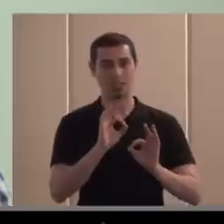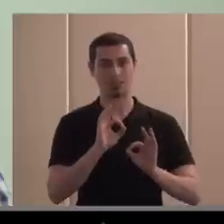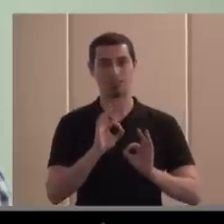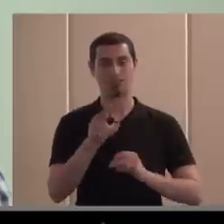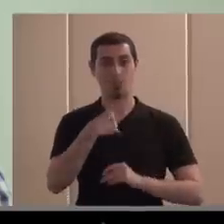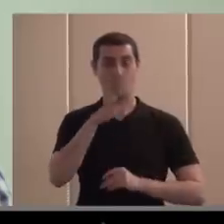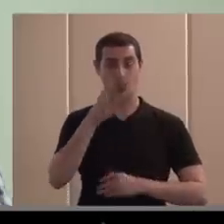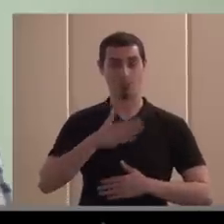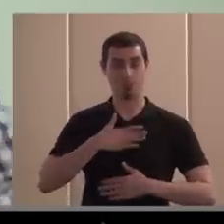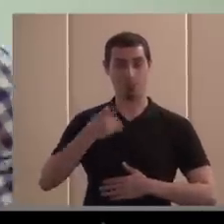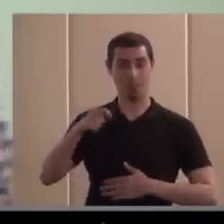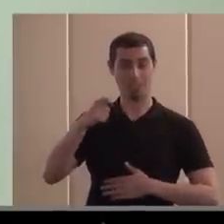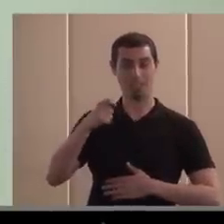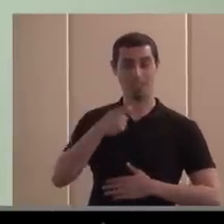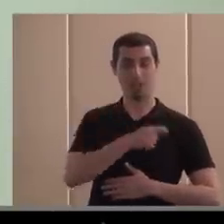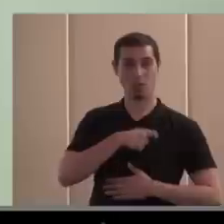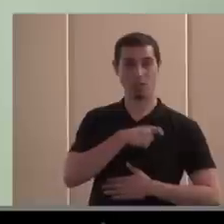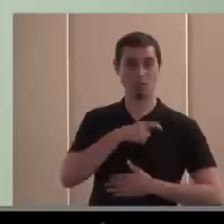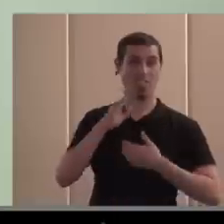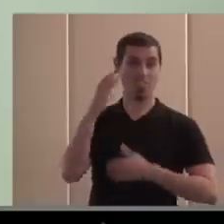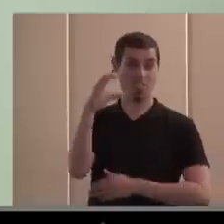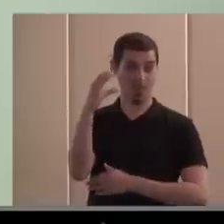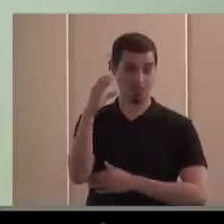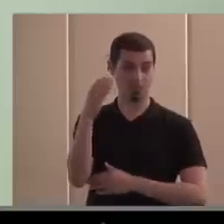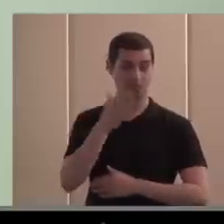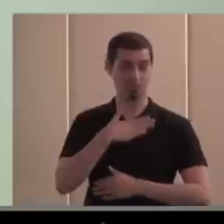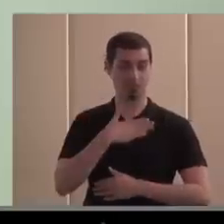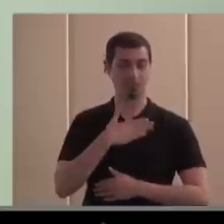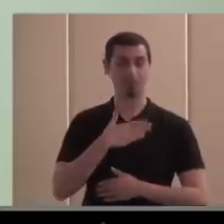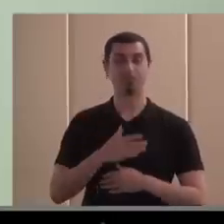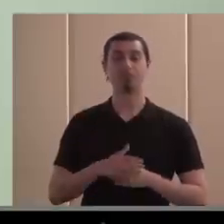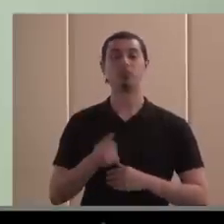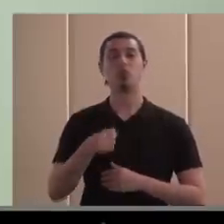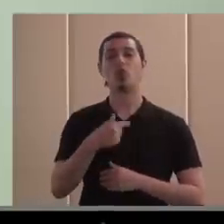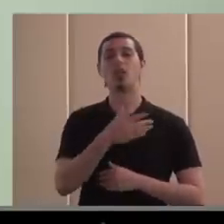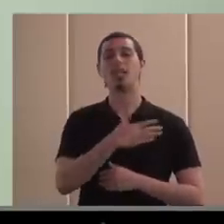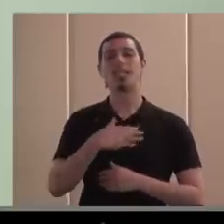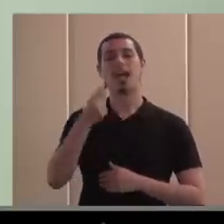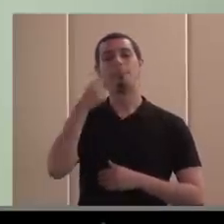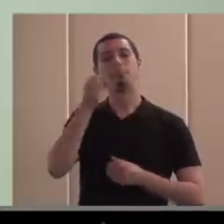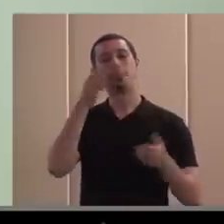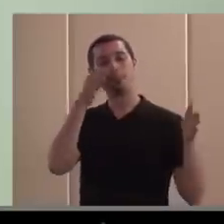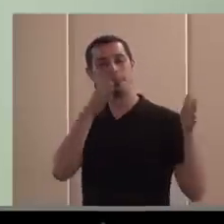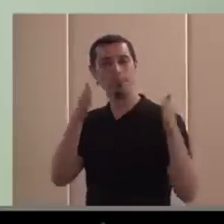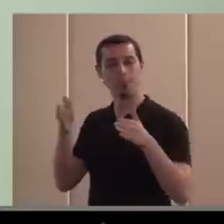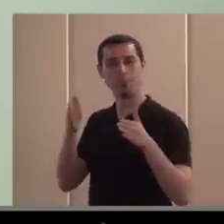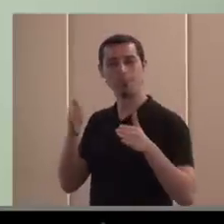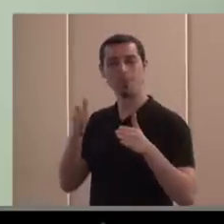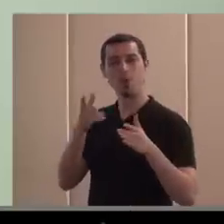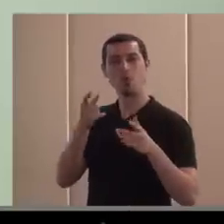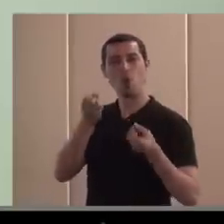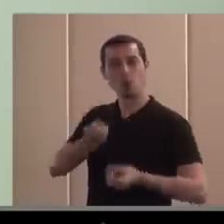presidencia del Comité Español de Representantes de Personas con Discapacidad, quería más lanzar una serie de reflexiones,